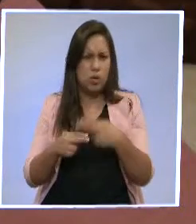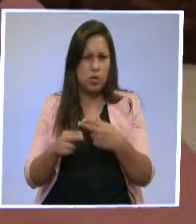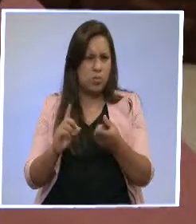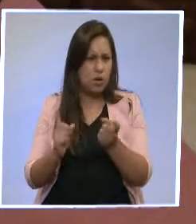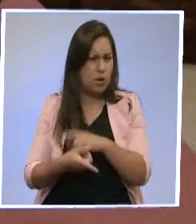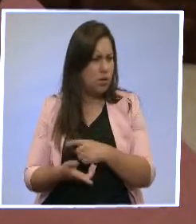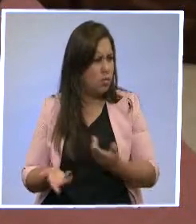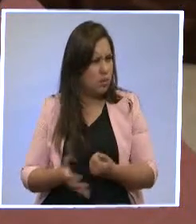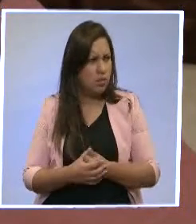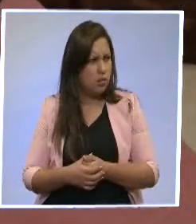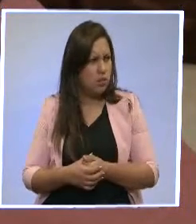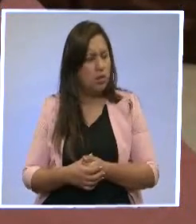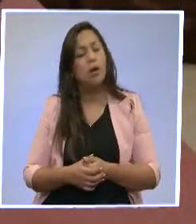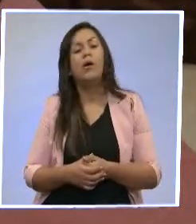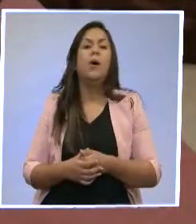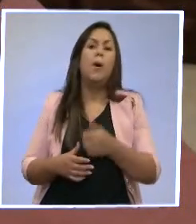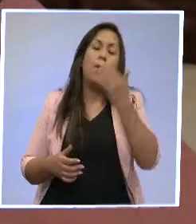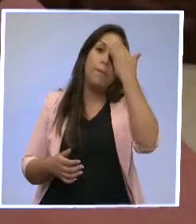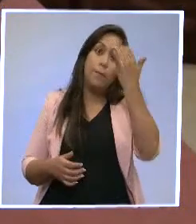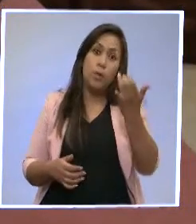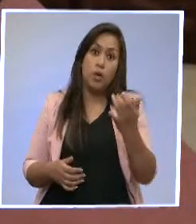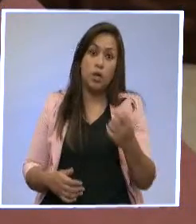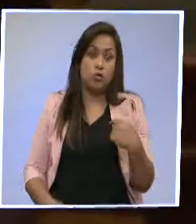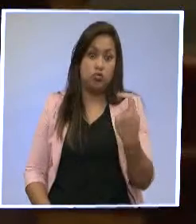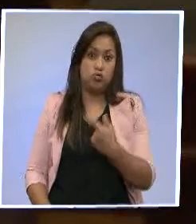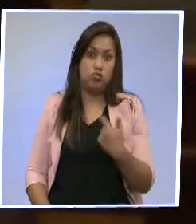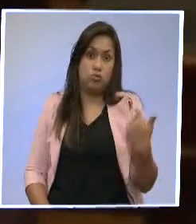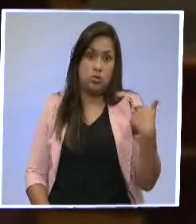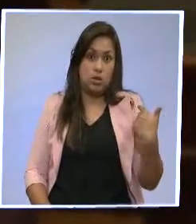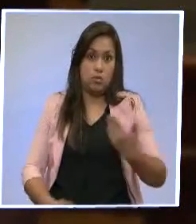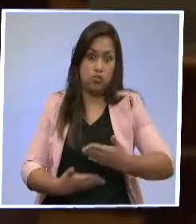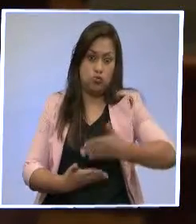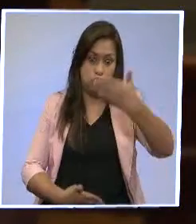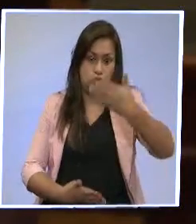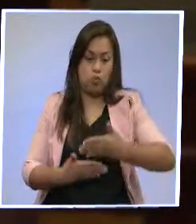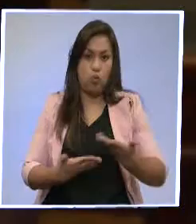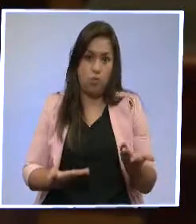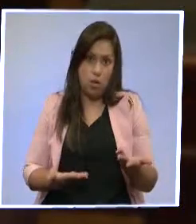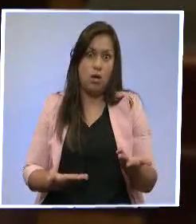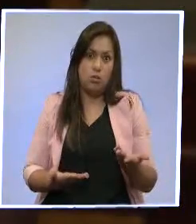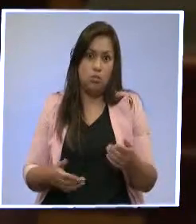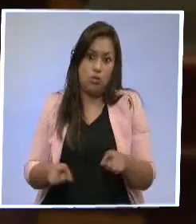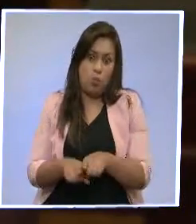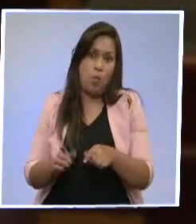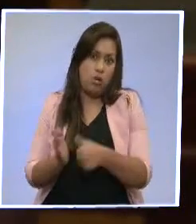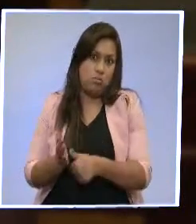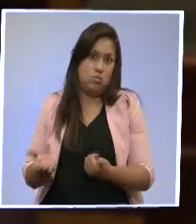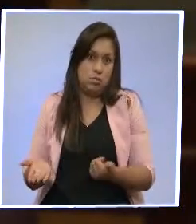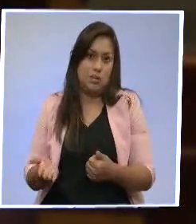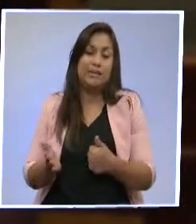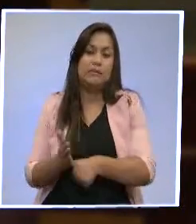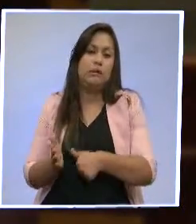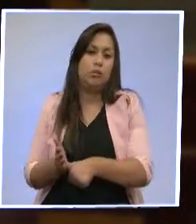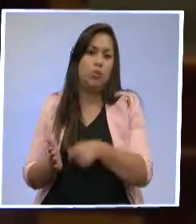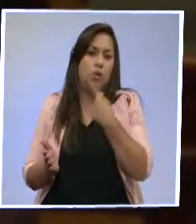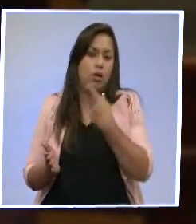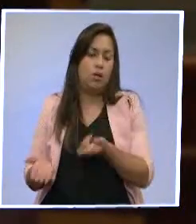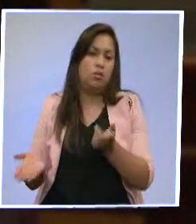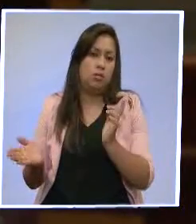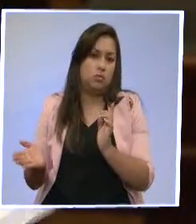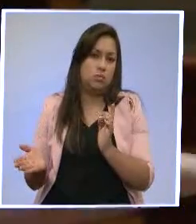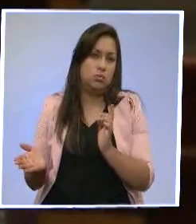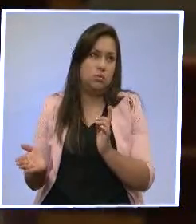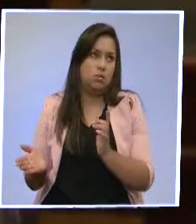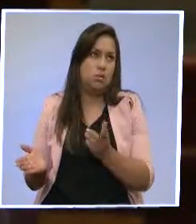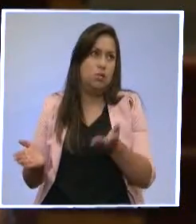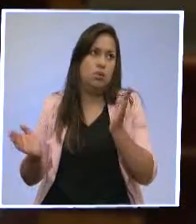cédula? Porque lo que utilizamos o lo que tenemos es un documento. Es un documento de identidad. Es documento. Antes se utilizaba cédula. Por hecho, me imagino